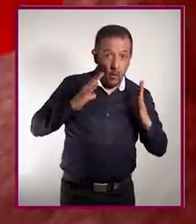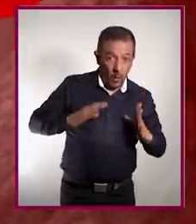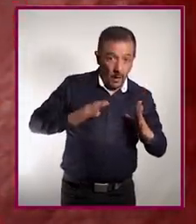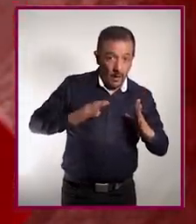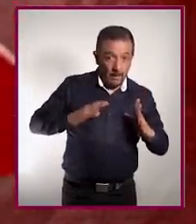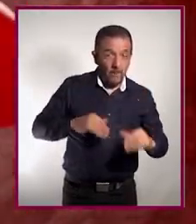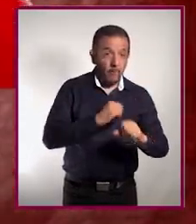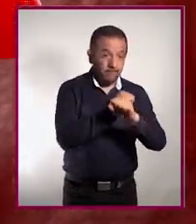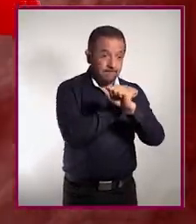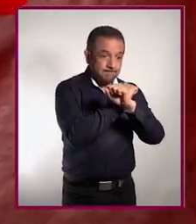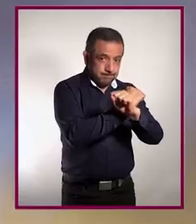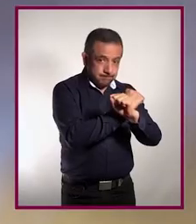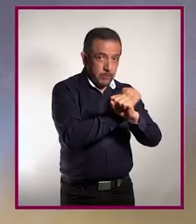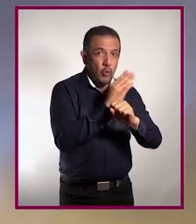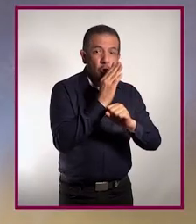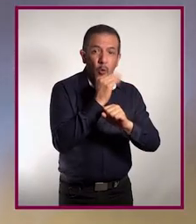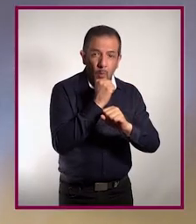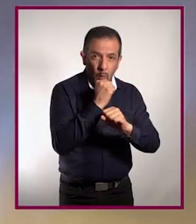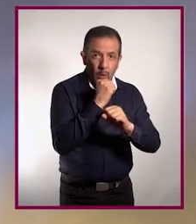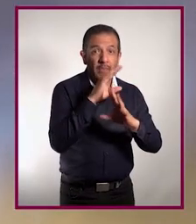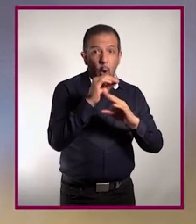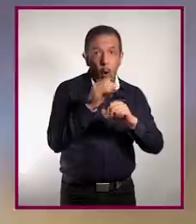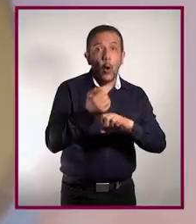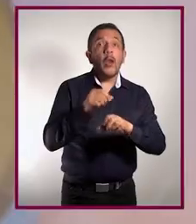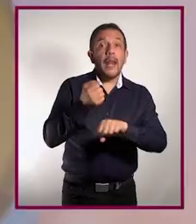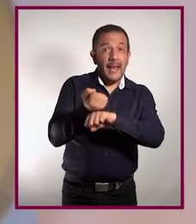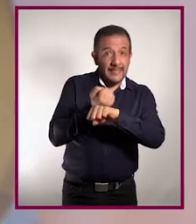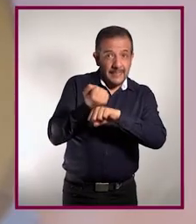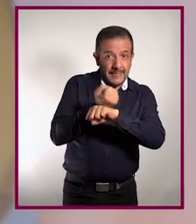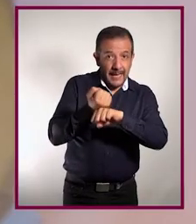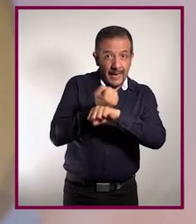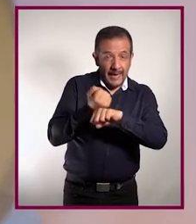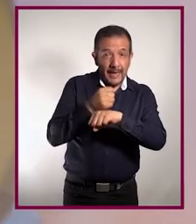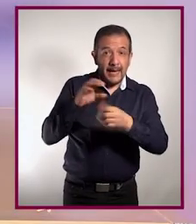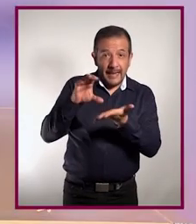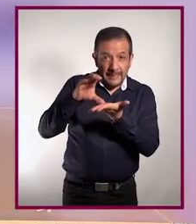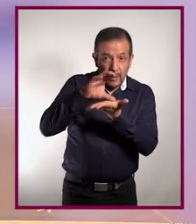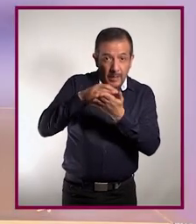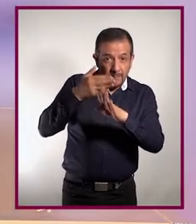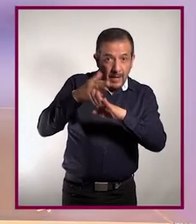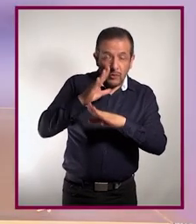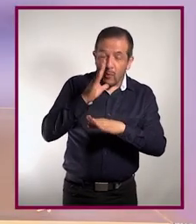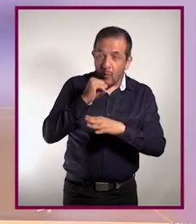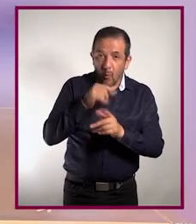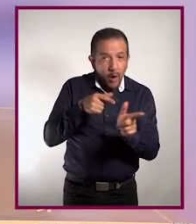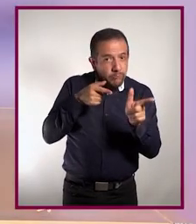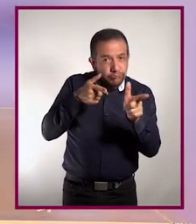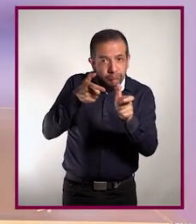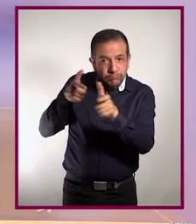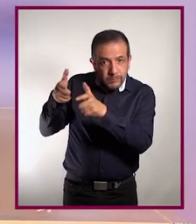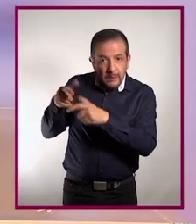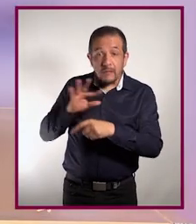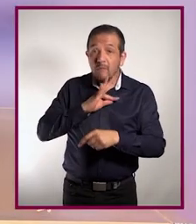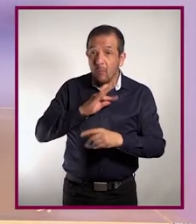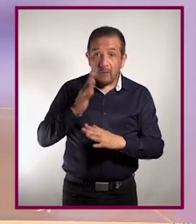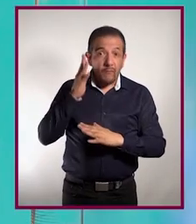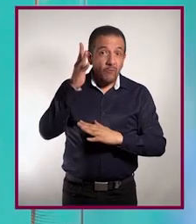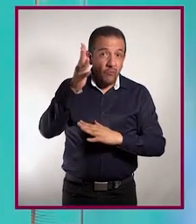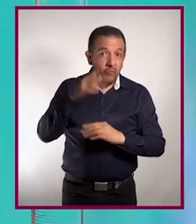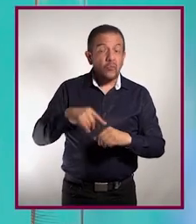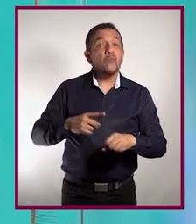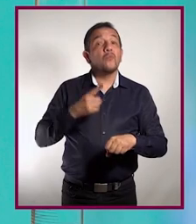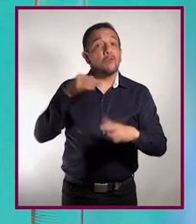anticuerpos no logran vencer a la bacteria o virus infiltrado, la enfermedad se vuelve más grave y puede generar complicaciones.